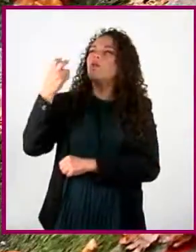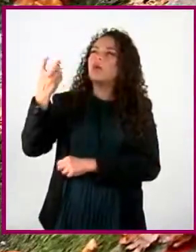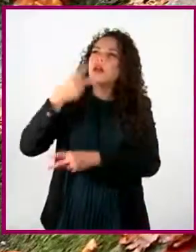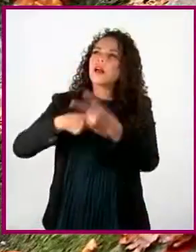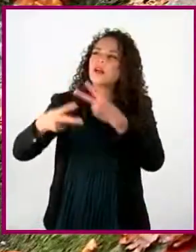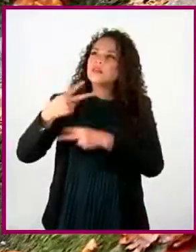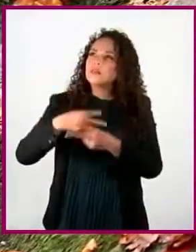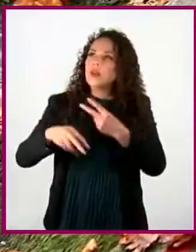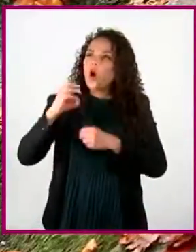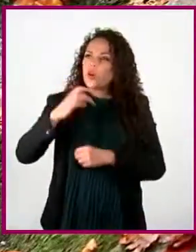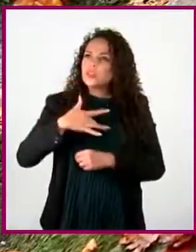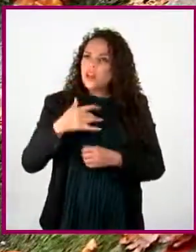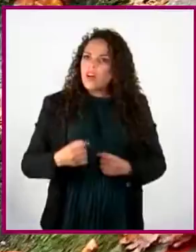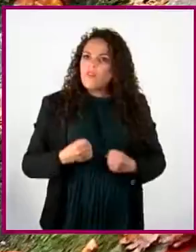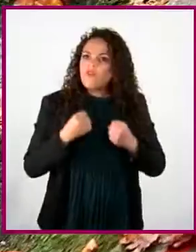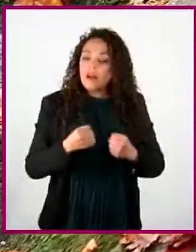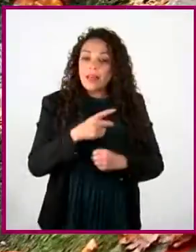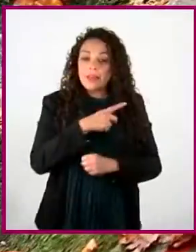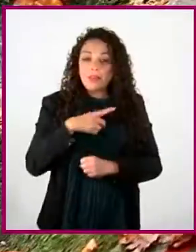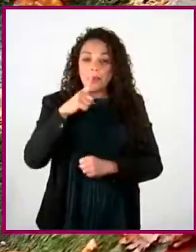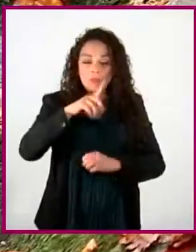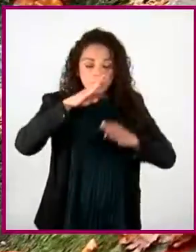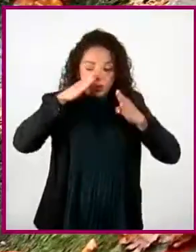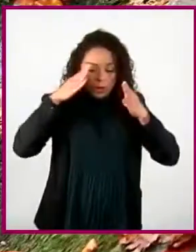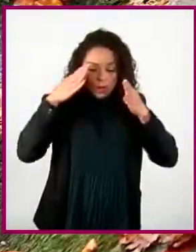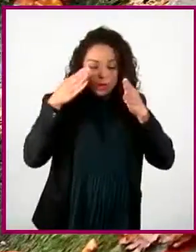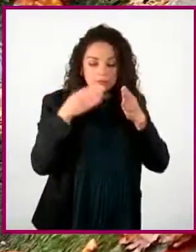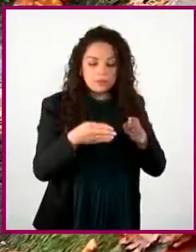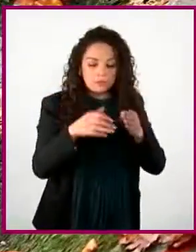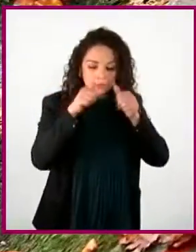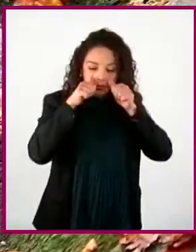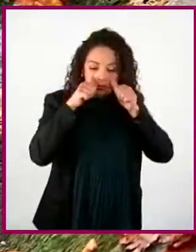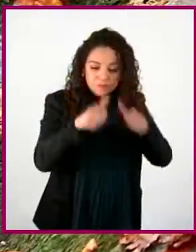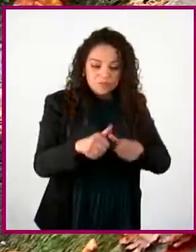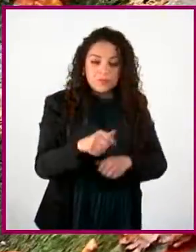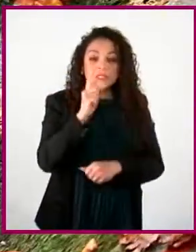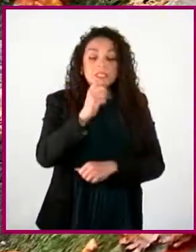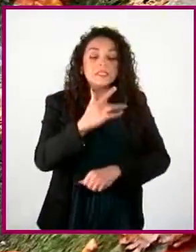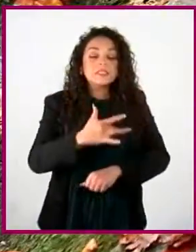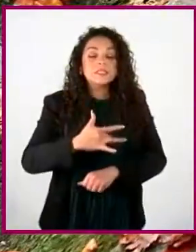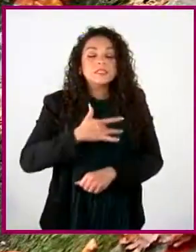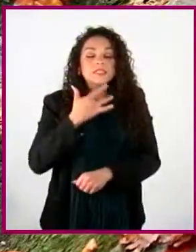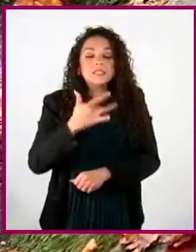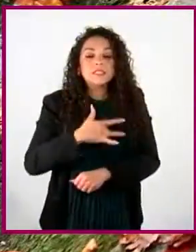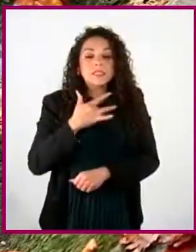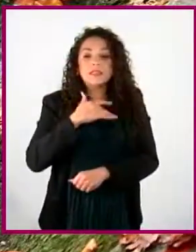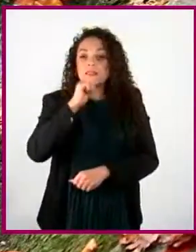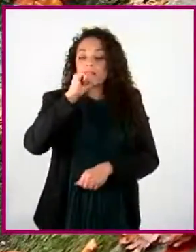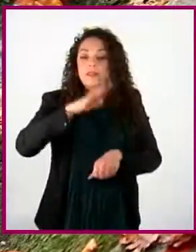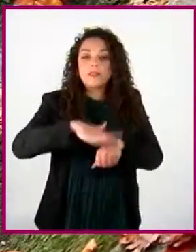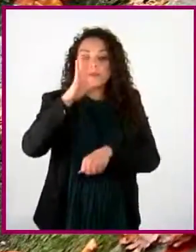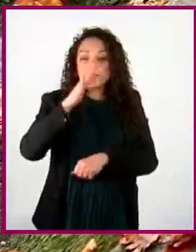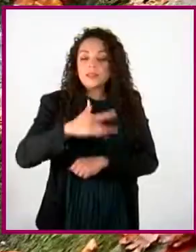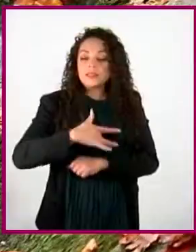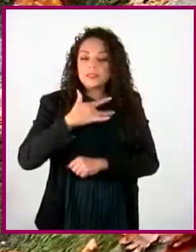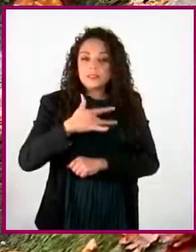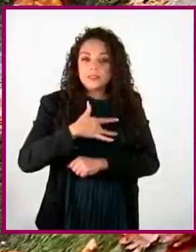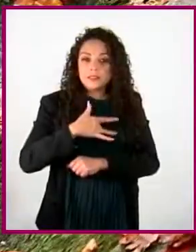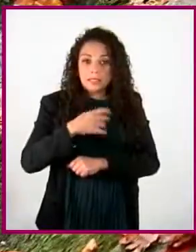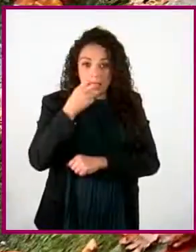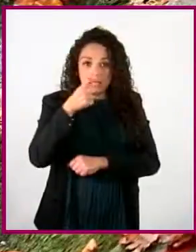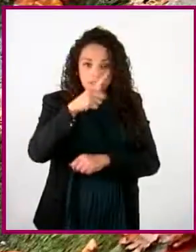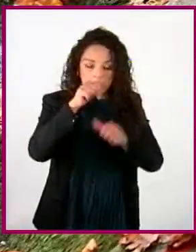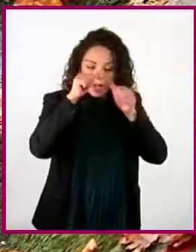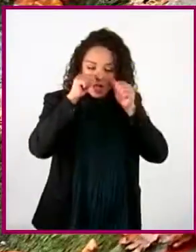concentrarte en las sensaciones. Solamente en las sensaciones. Suavemente, regresa tu atención a